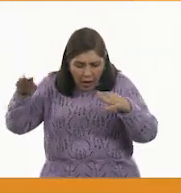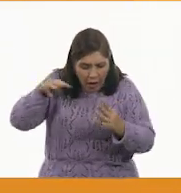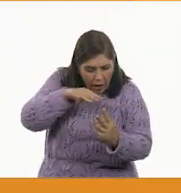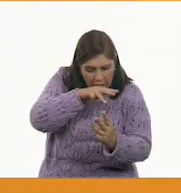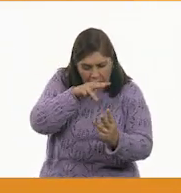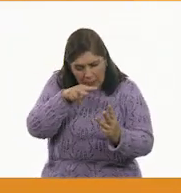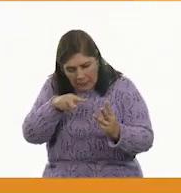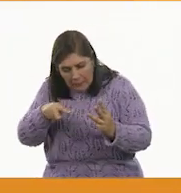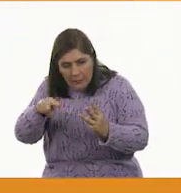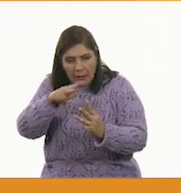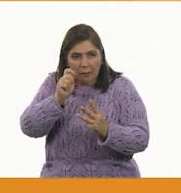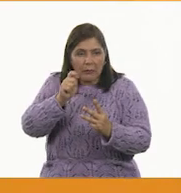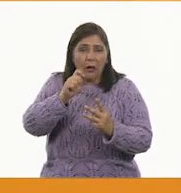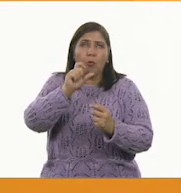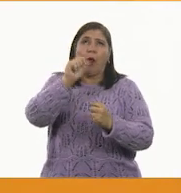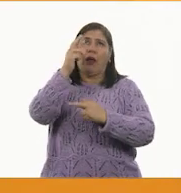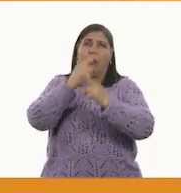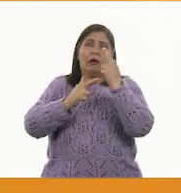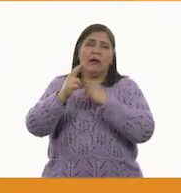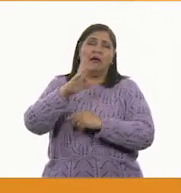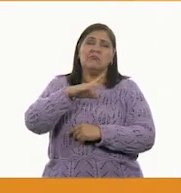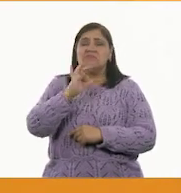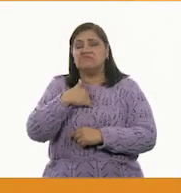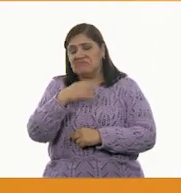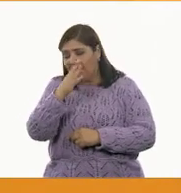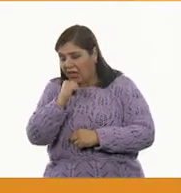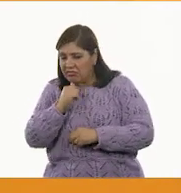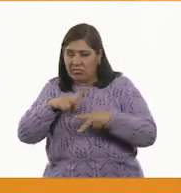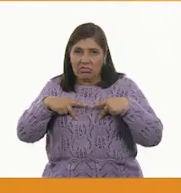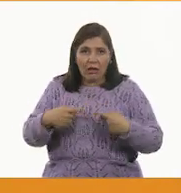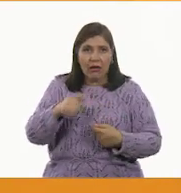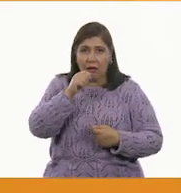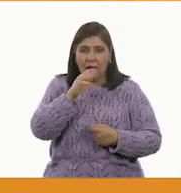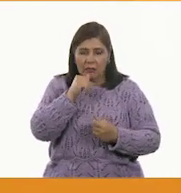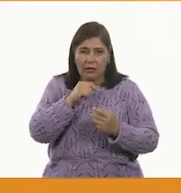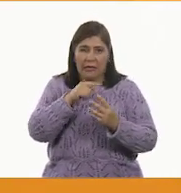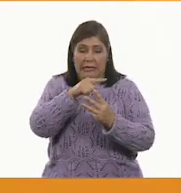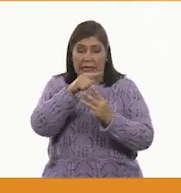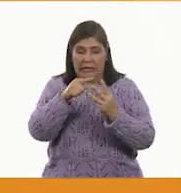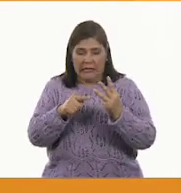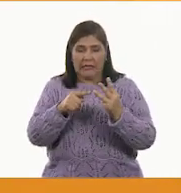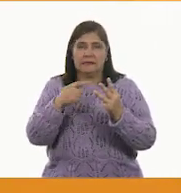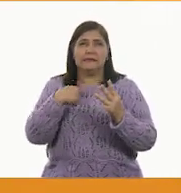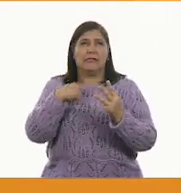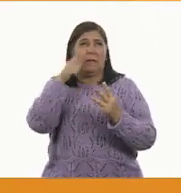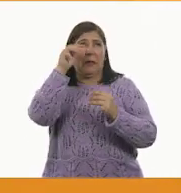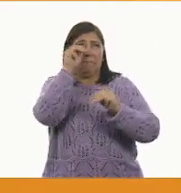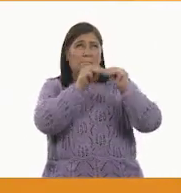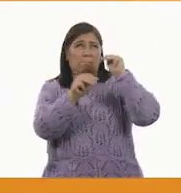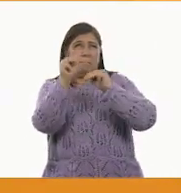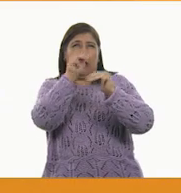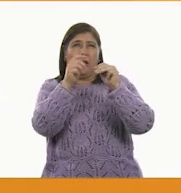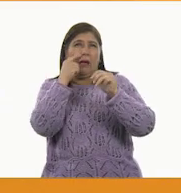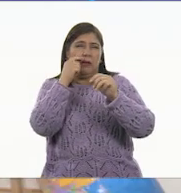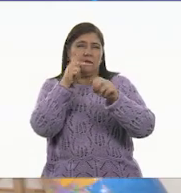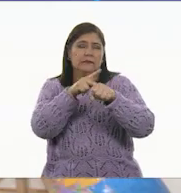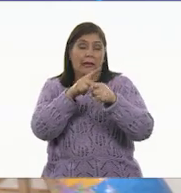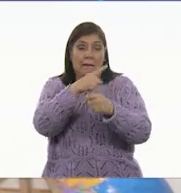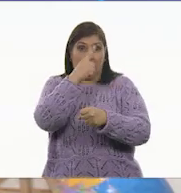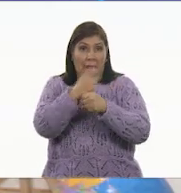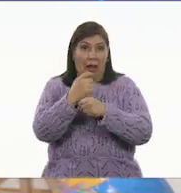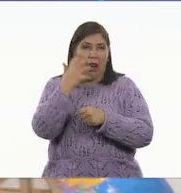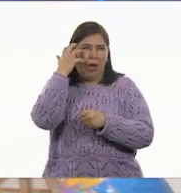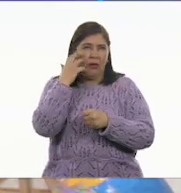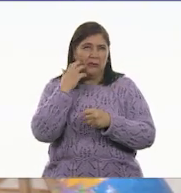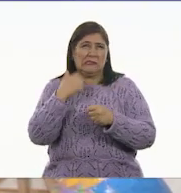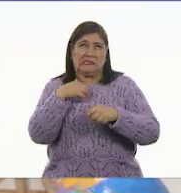su subida, de su escalada. Escuché las palabras que cada uno dedicó a esa montaña. El primer león